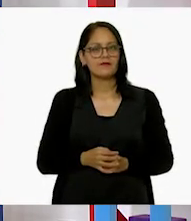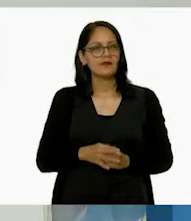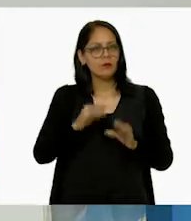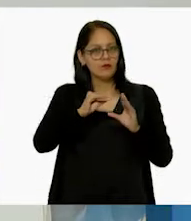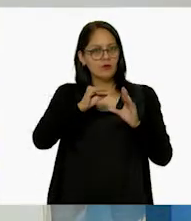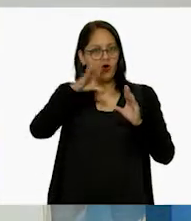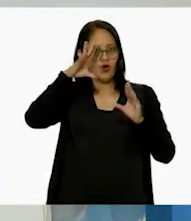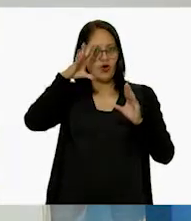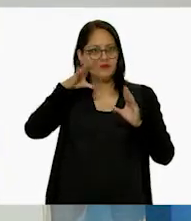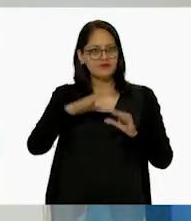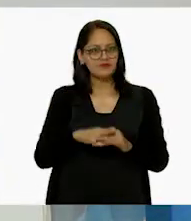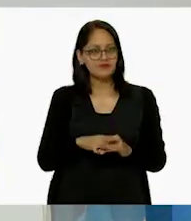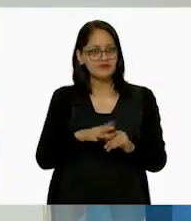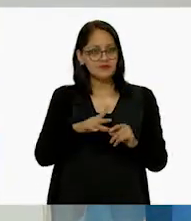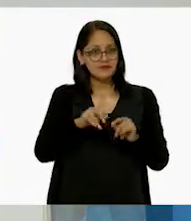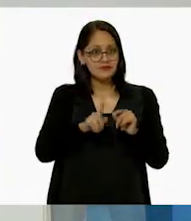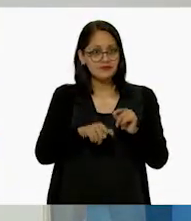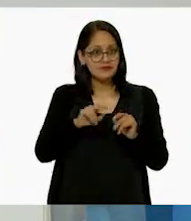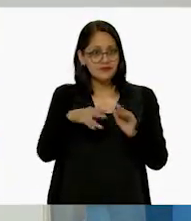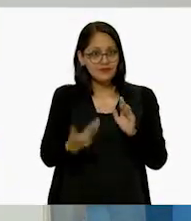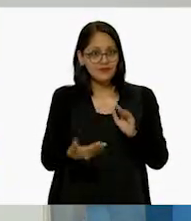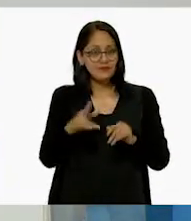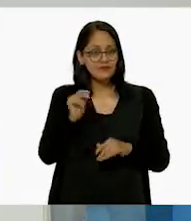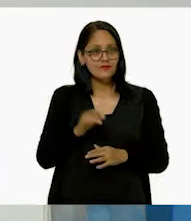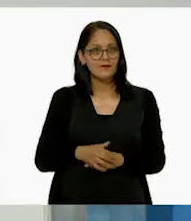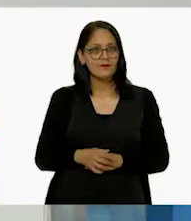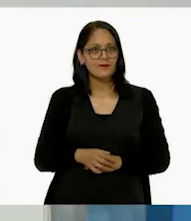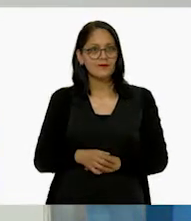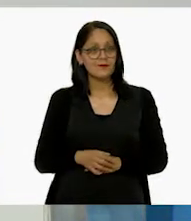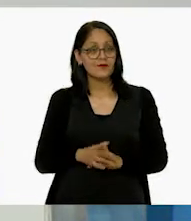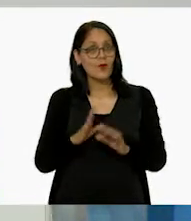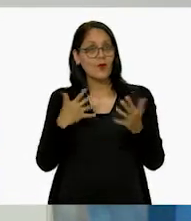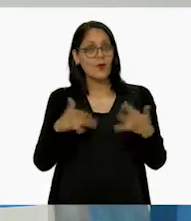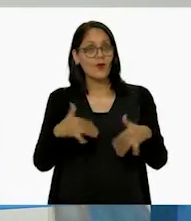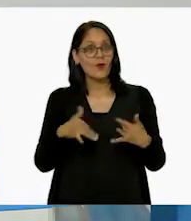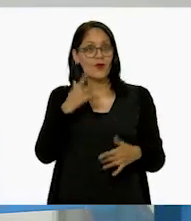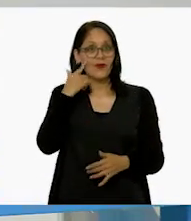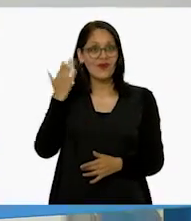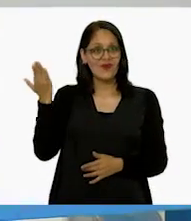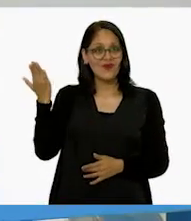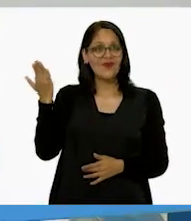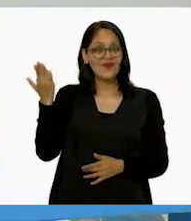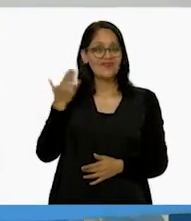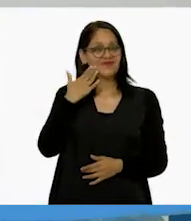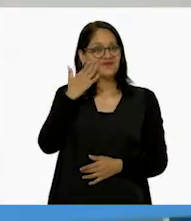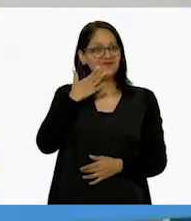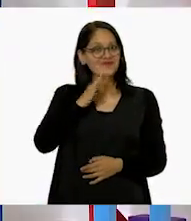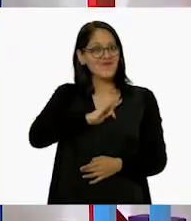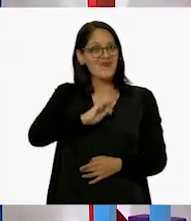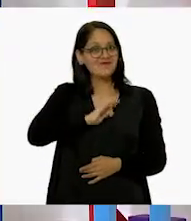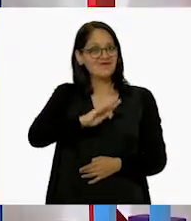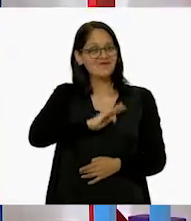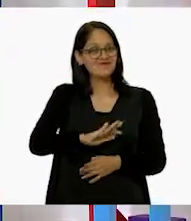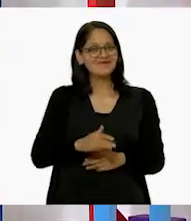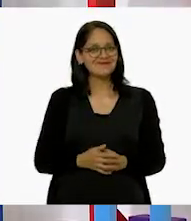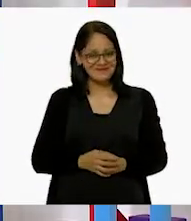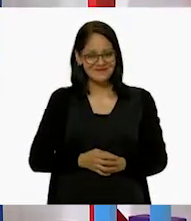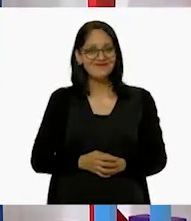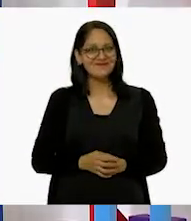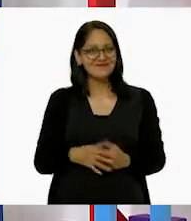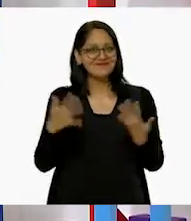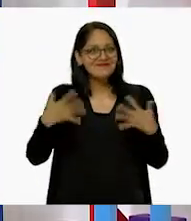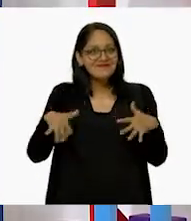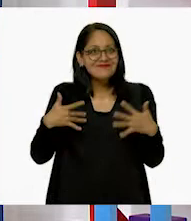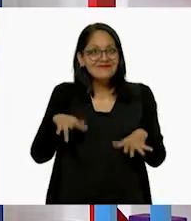Quédate. No te caigas. Quédate, quédate. Muy bien. ¿Se queda? ¿Se queda? ¿Sí funciona? ¡Sí funcionó! ¡Funcionó! ¡Claro! Esto está